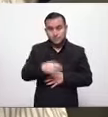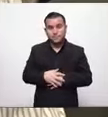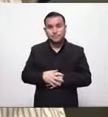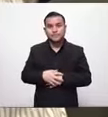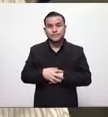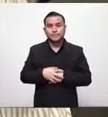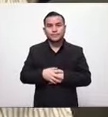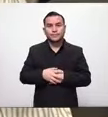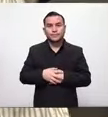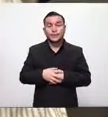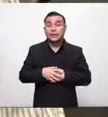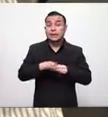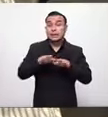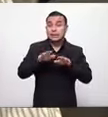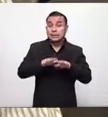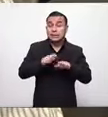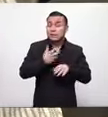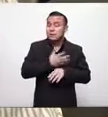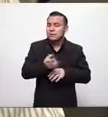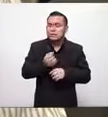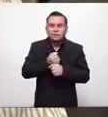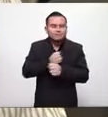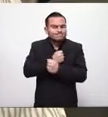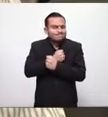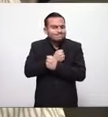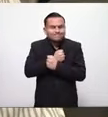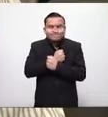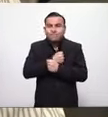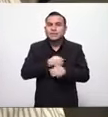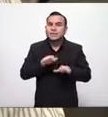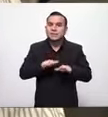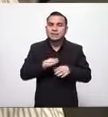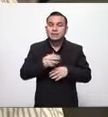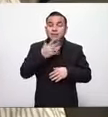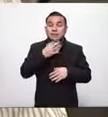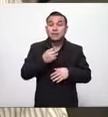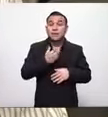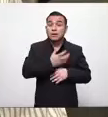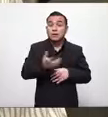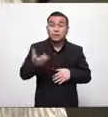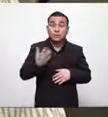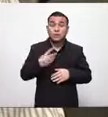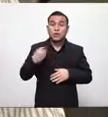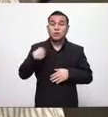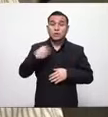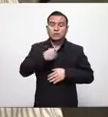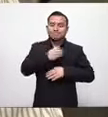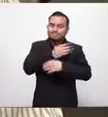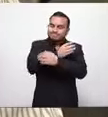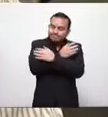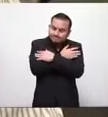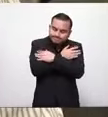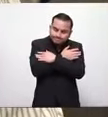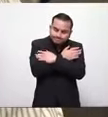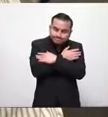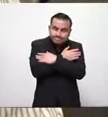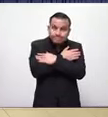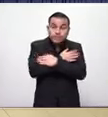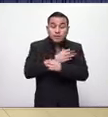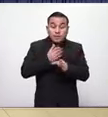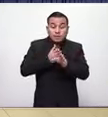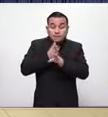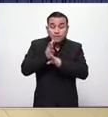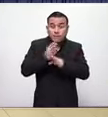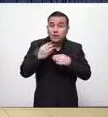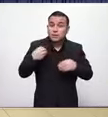intervención sin agradecer de todo corazón a todo el personal de salud a